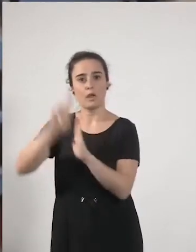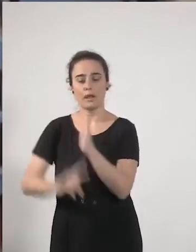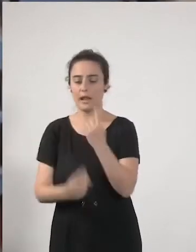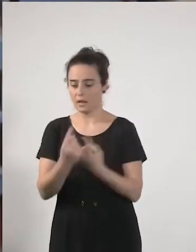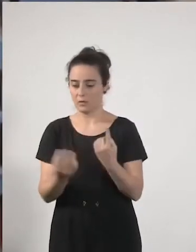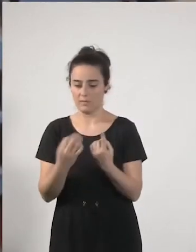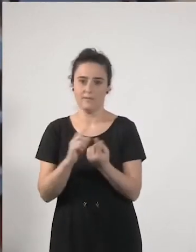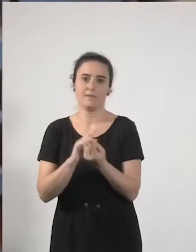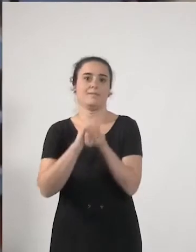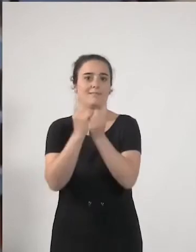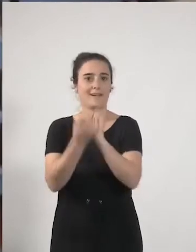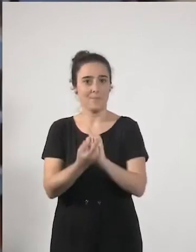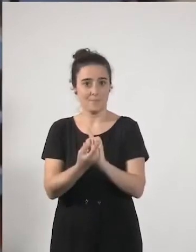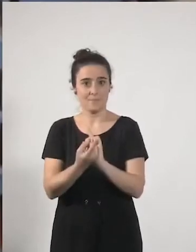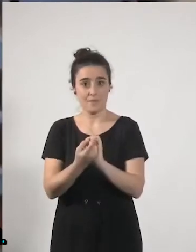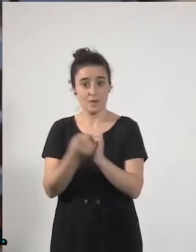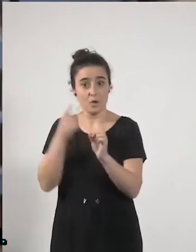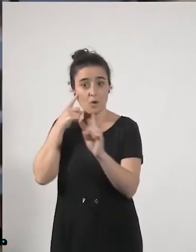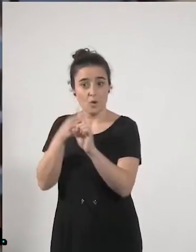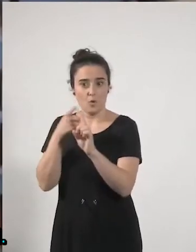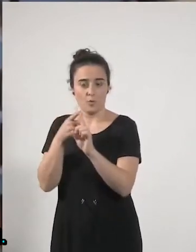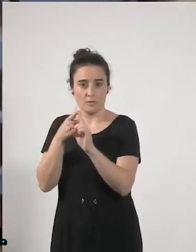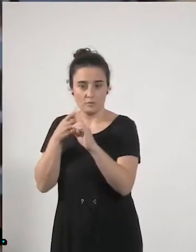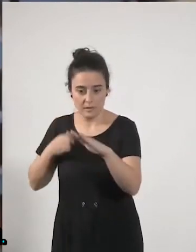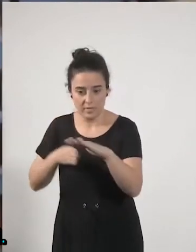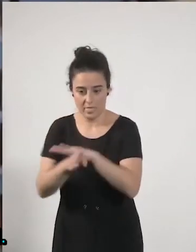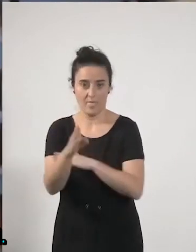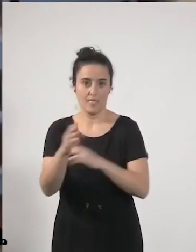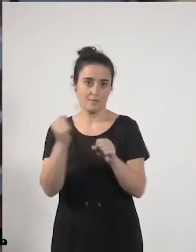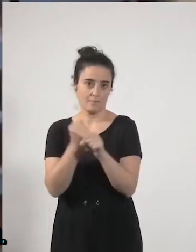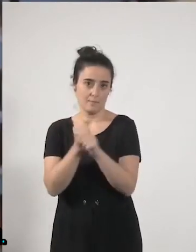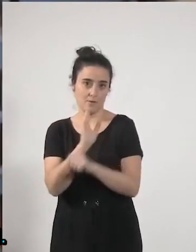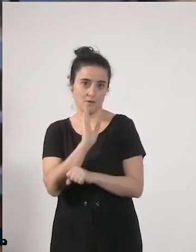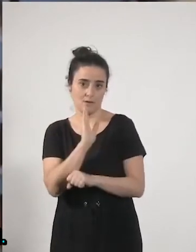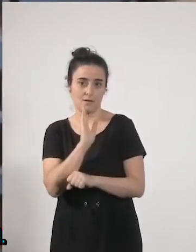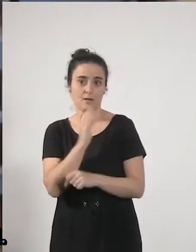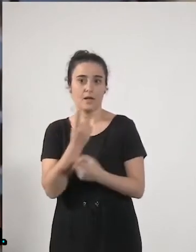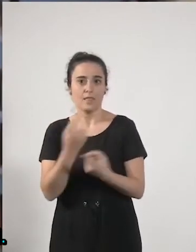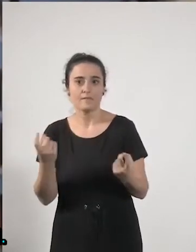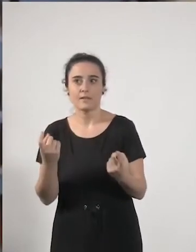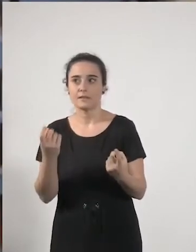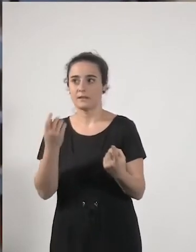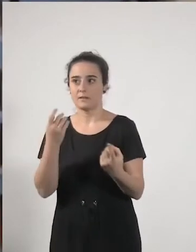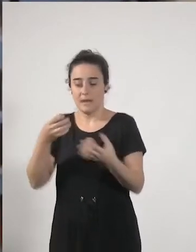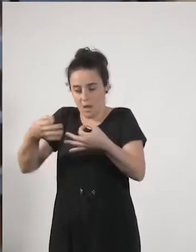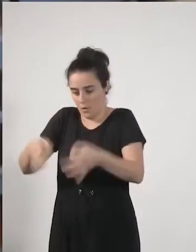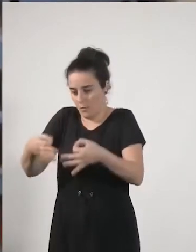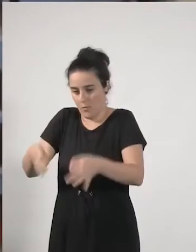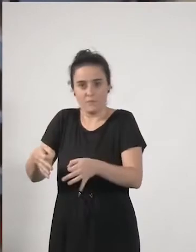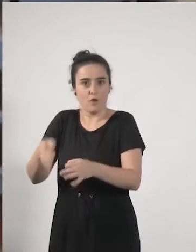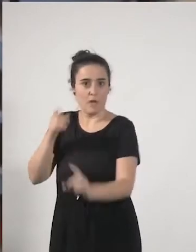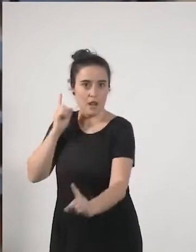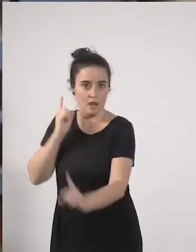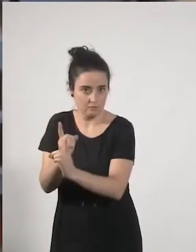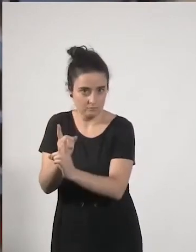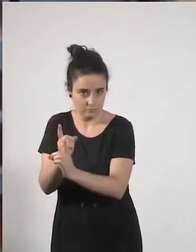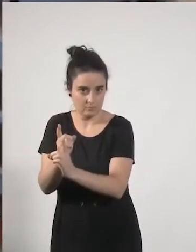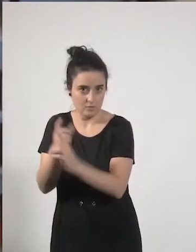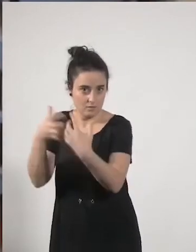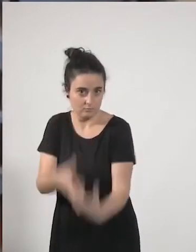a ese empleo habría que luchar contra la informalidad y garantizar